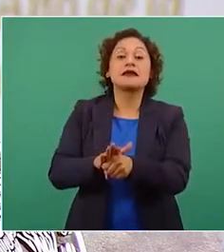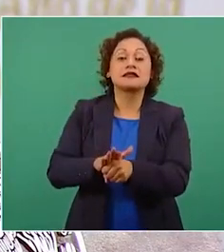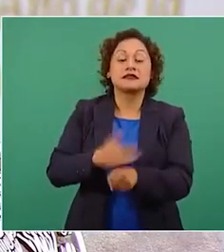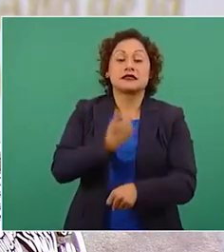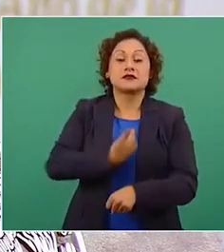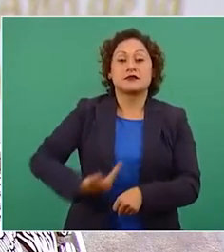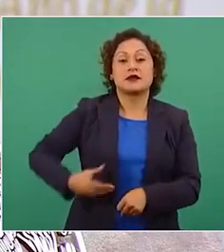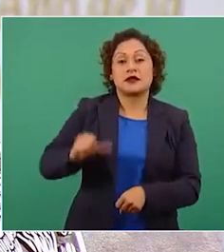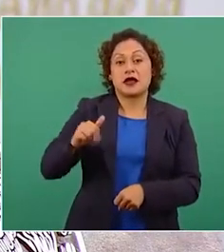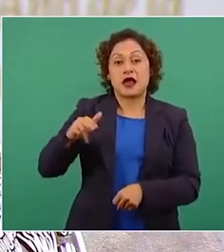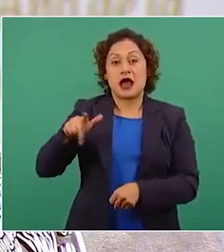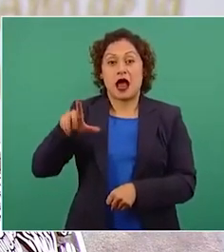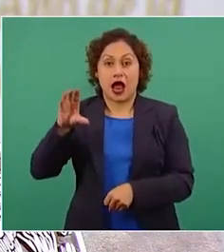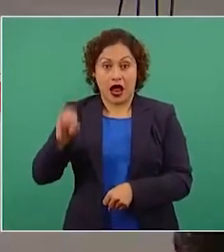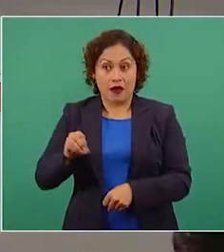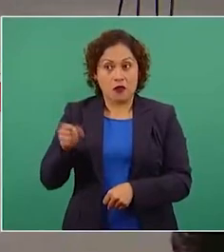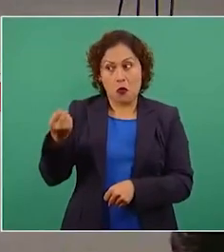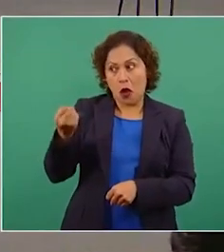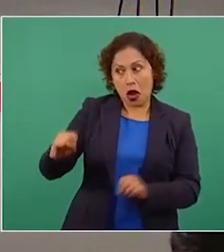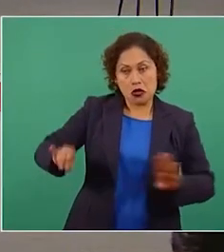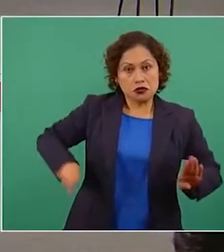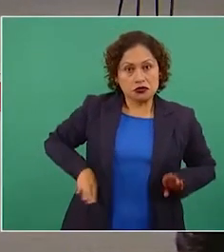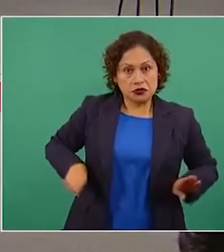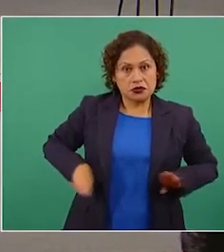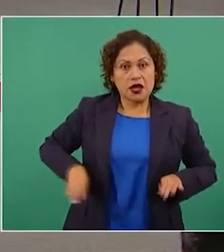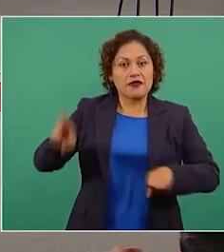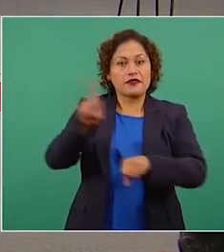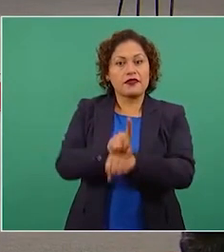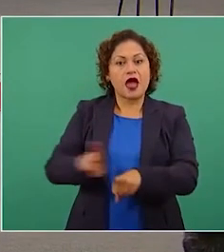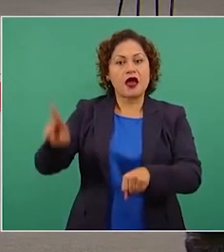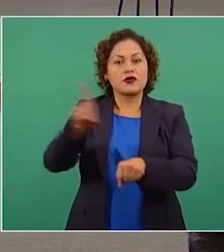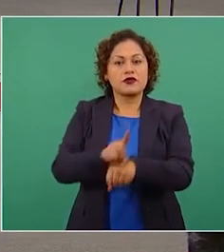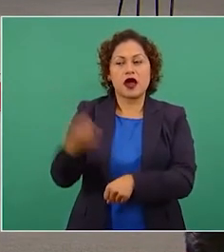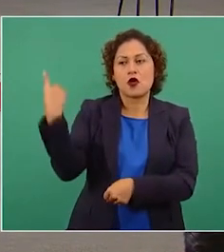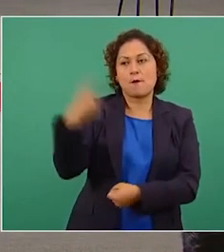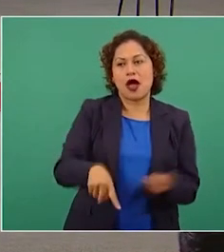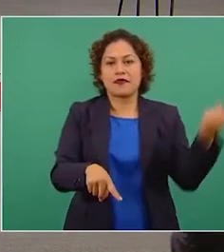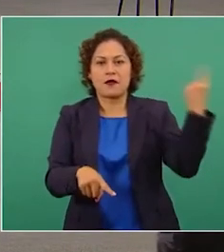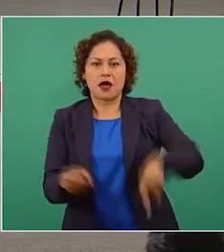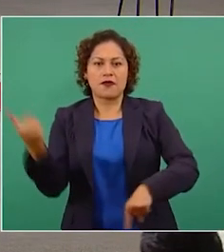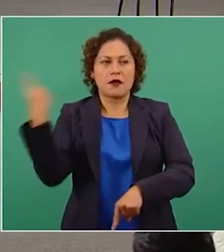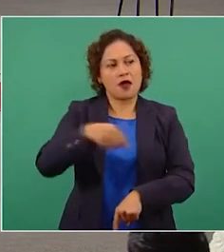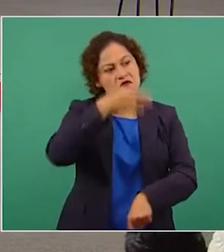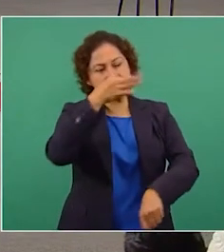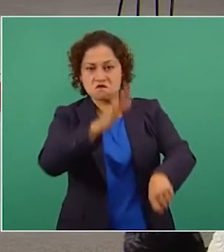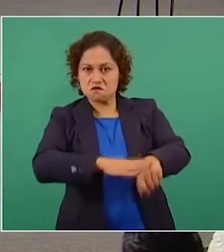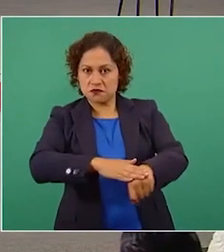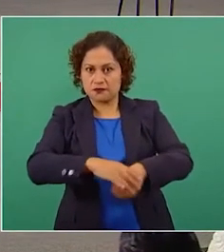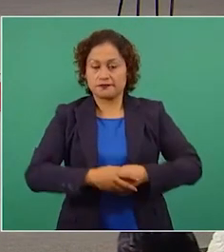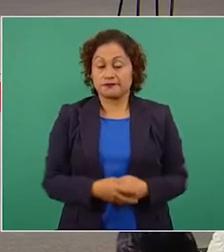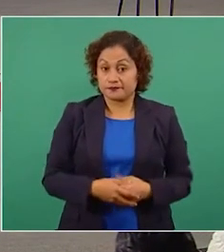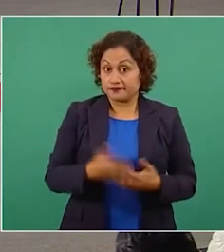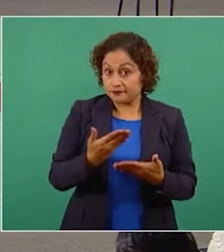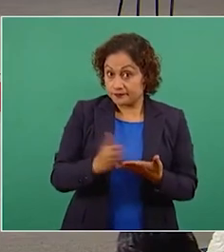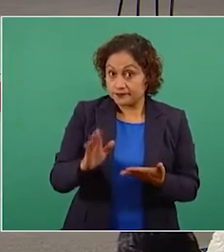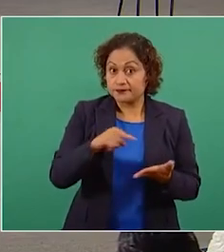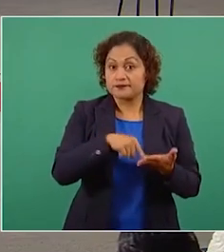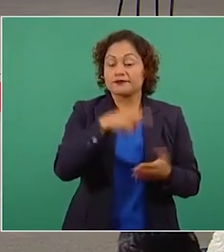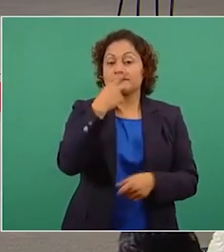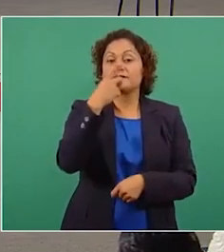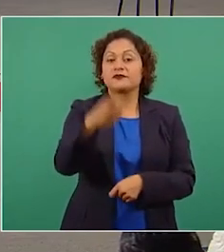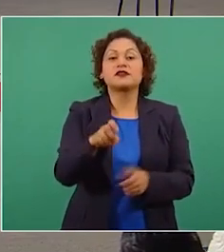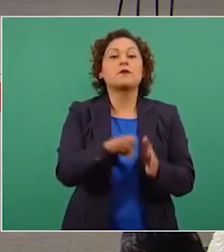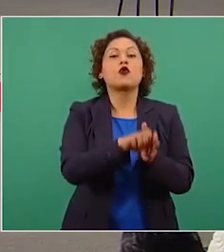y es amenazante. Bueno, también dice que el ejemplo más reciente es lo que va a hacer con el aeropuerto Felipe